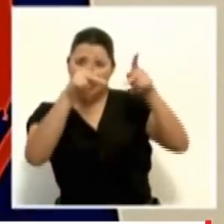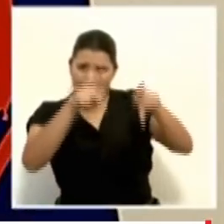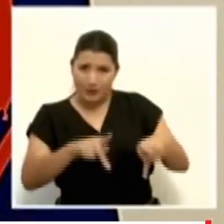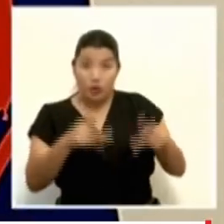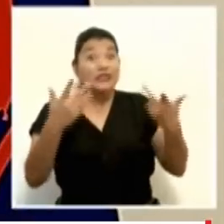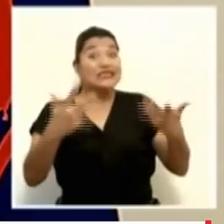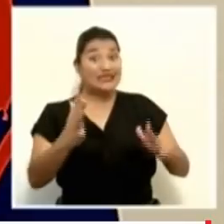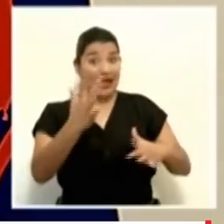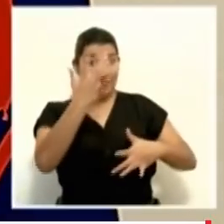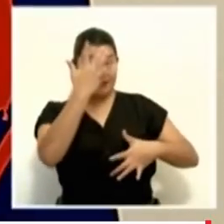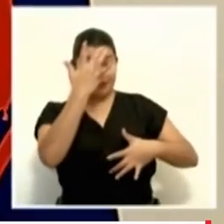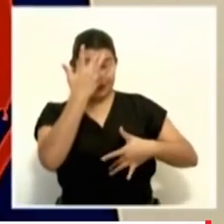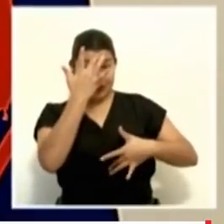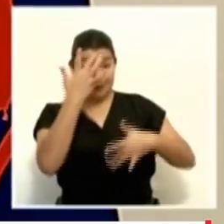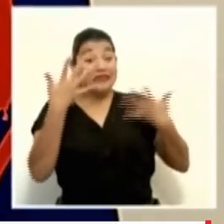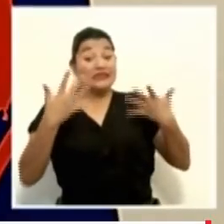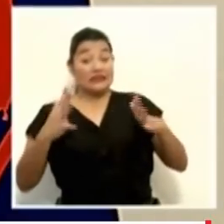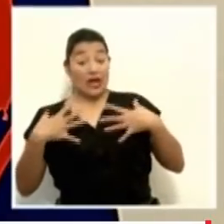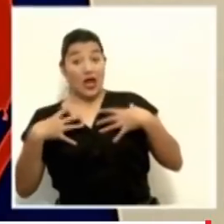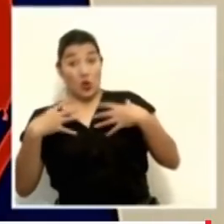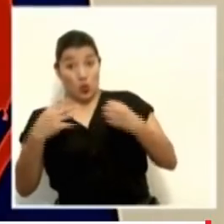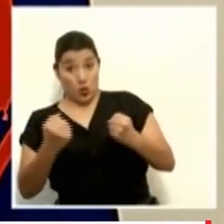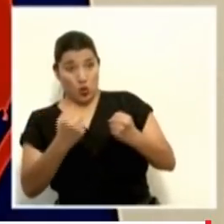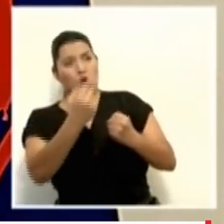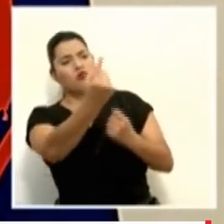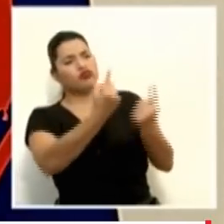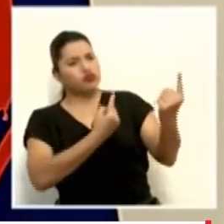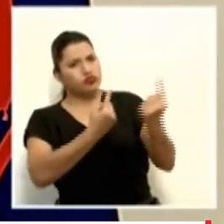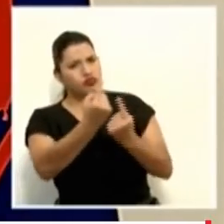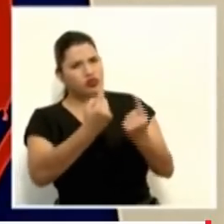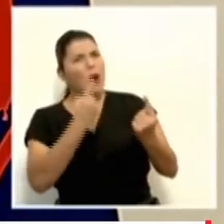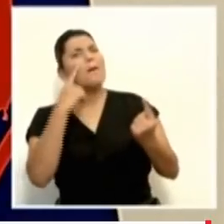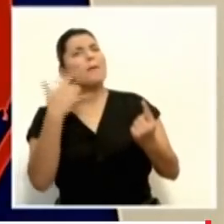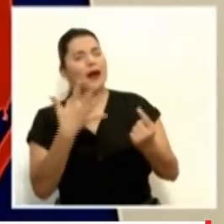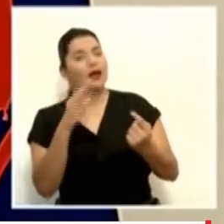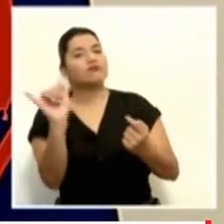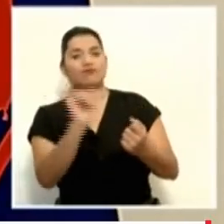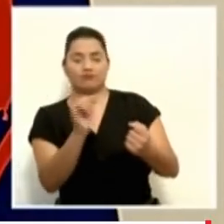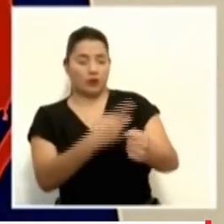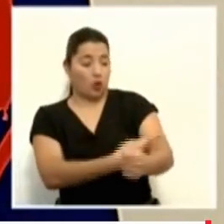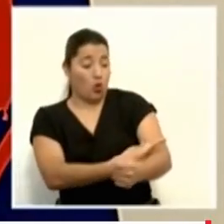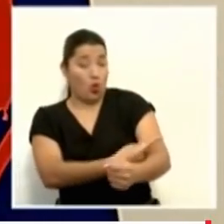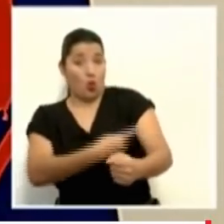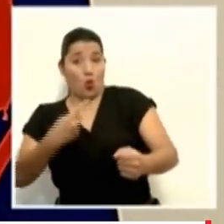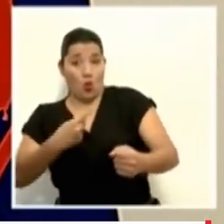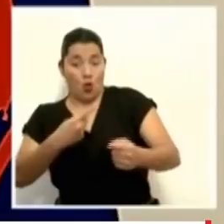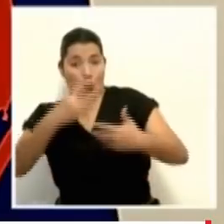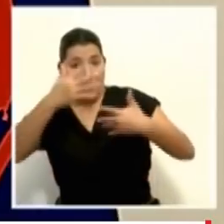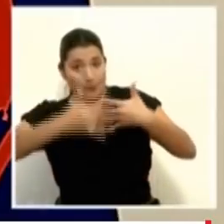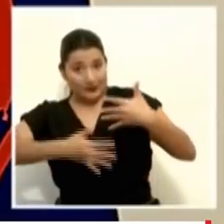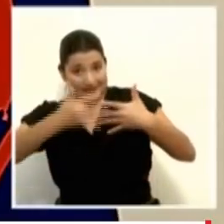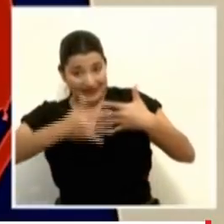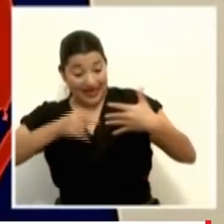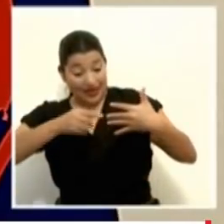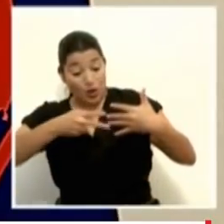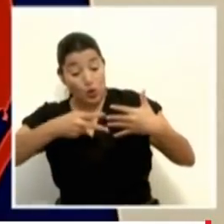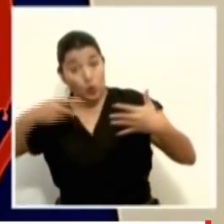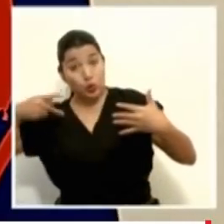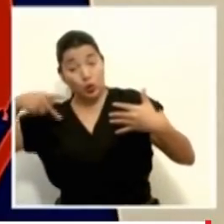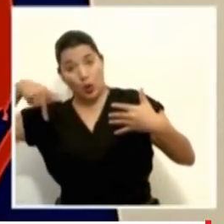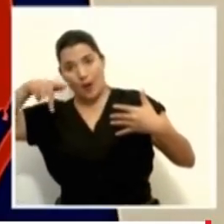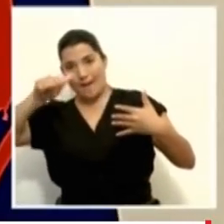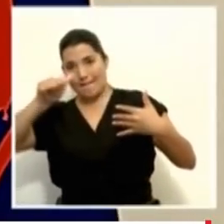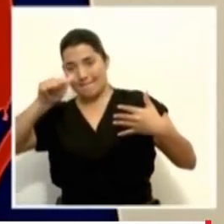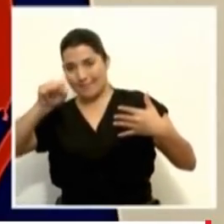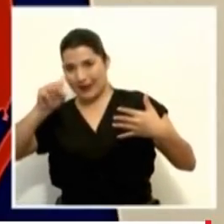purificar los anticuerpos y estandarizar por medio de mediciones de la potencia neutralizadora contra el